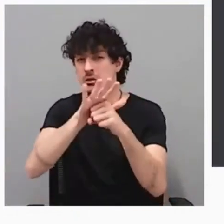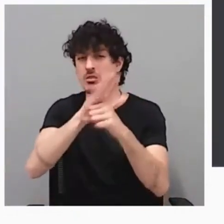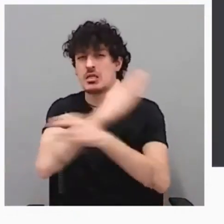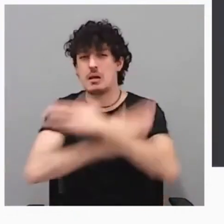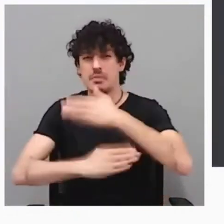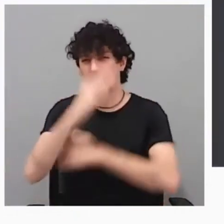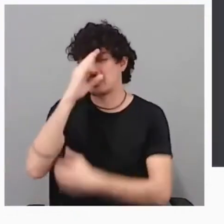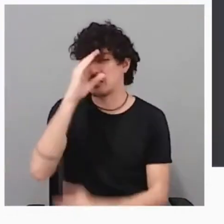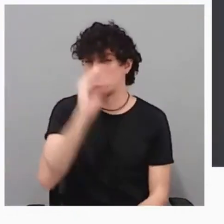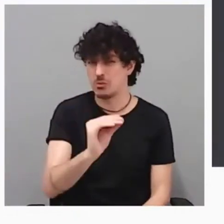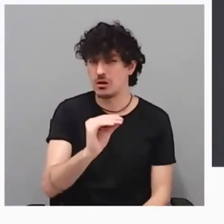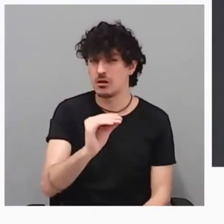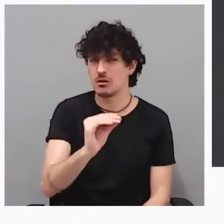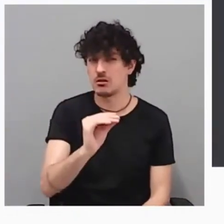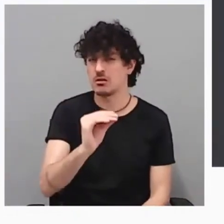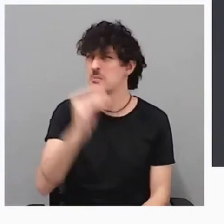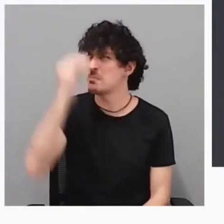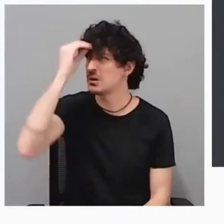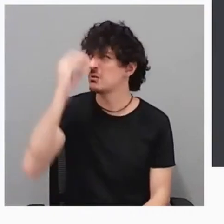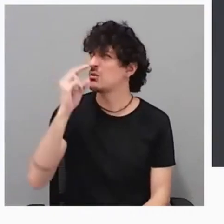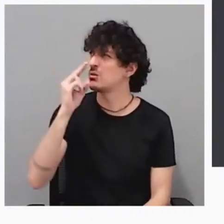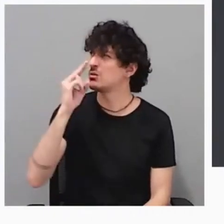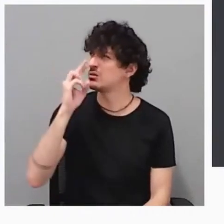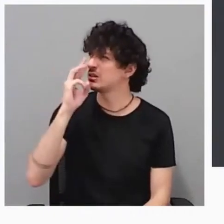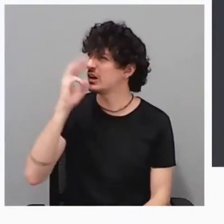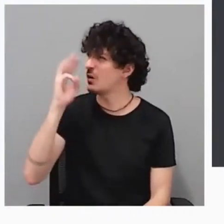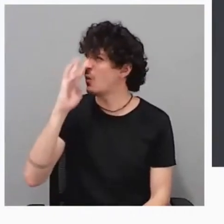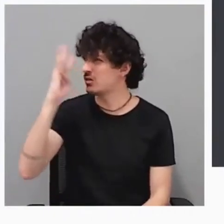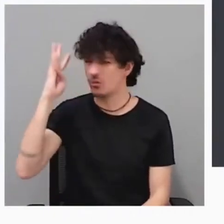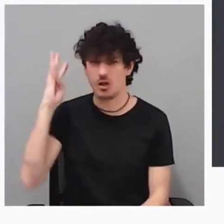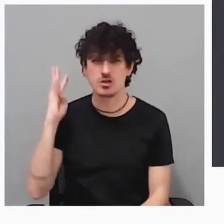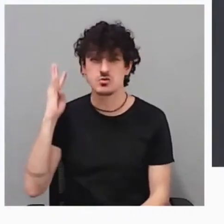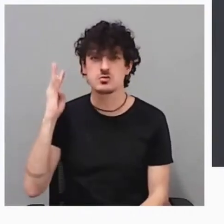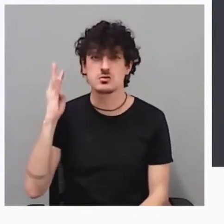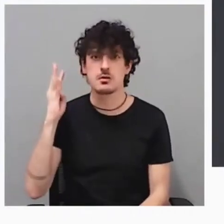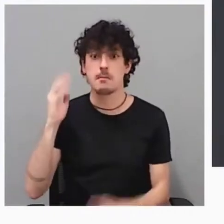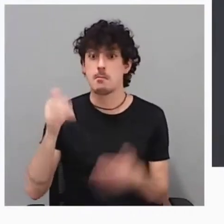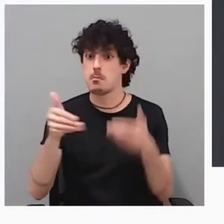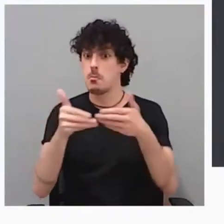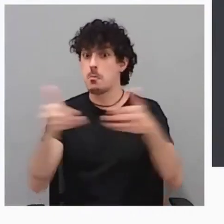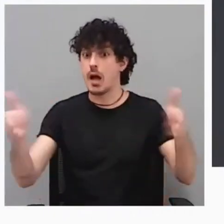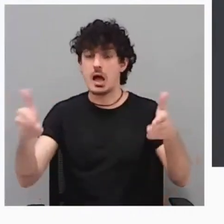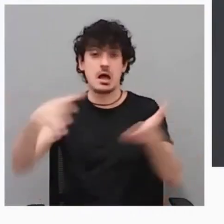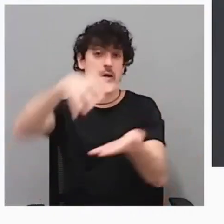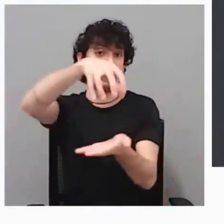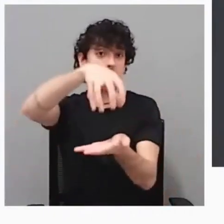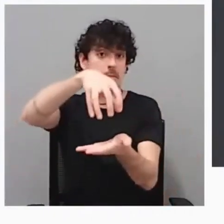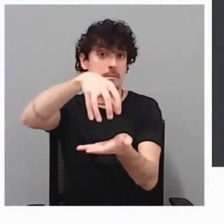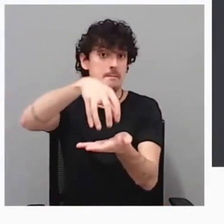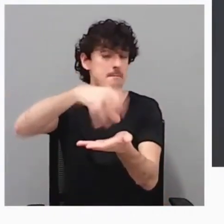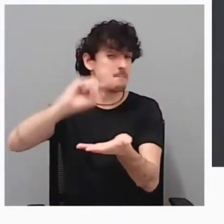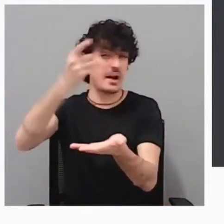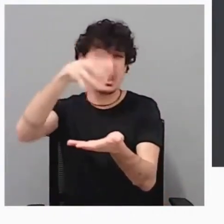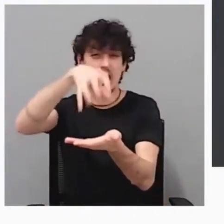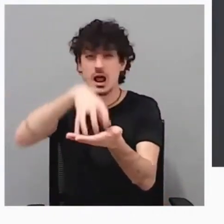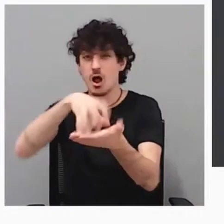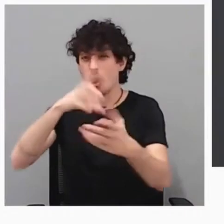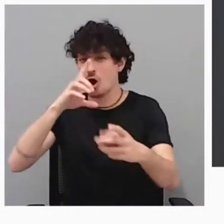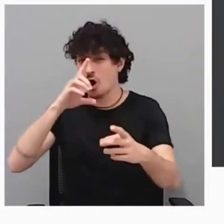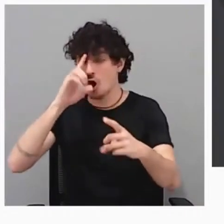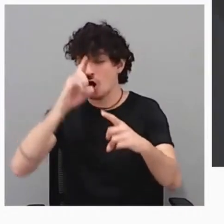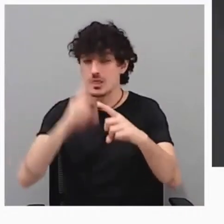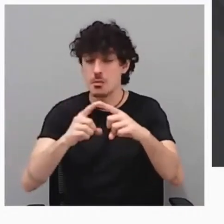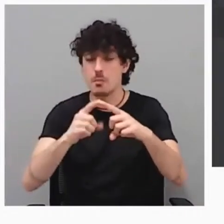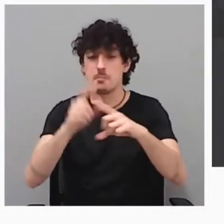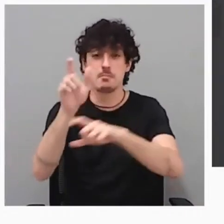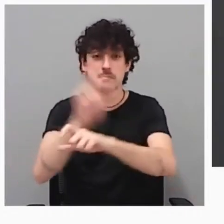creo que ya tres o cuatro años, iniciamos el primer centro para las personas con discapacidad intelectual una vez que terminan